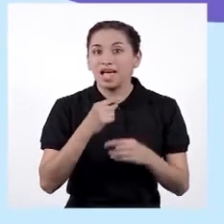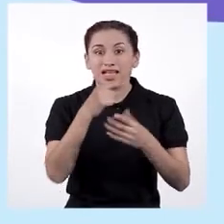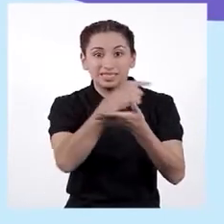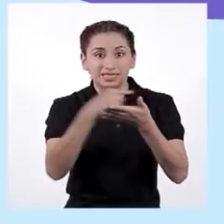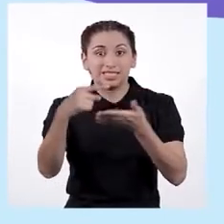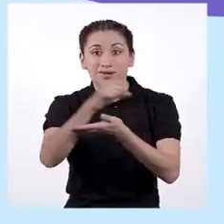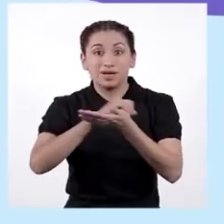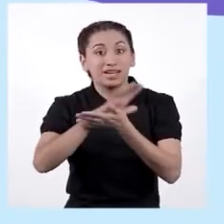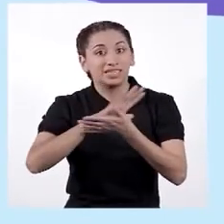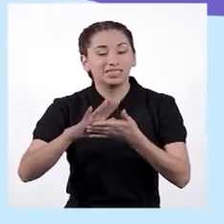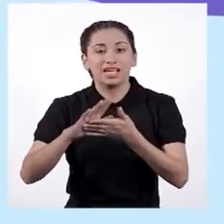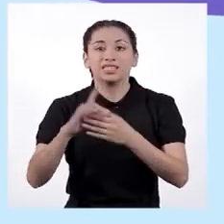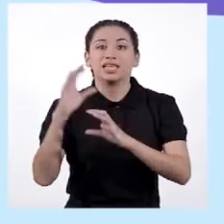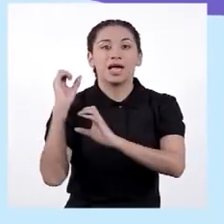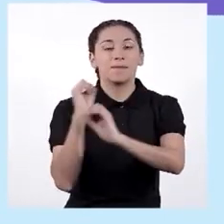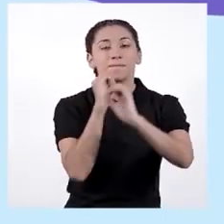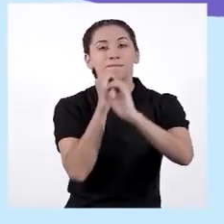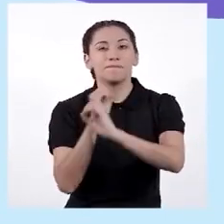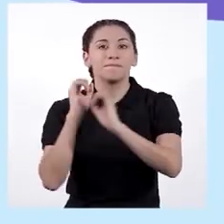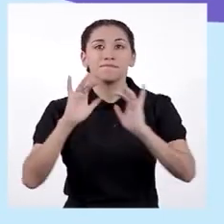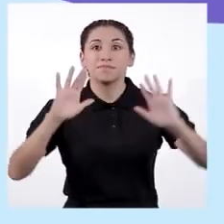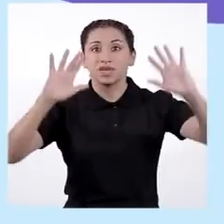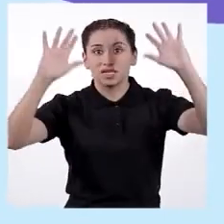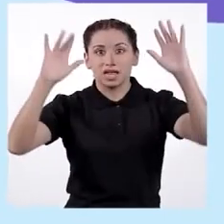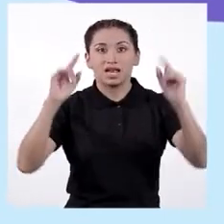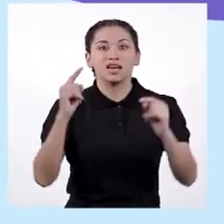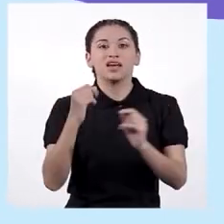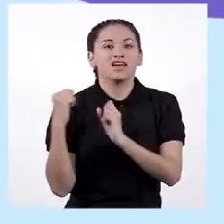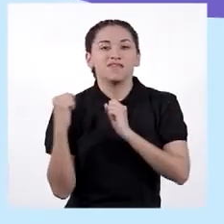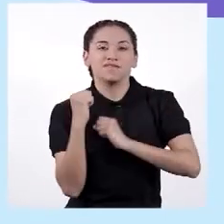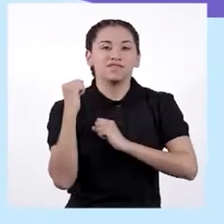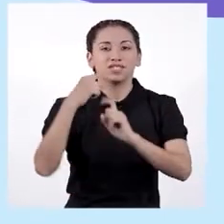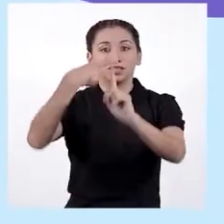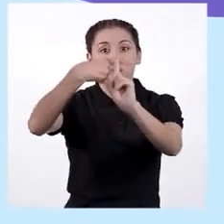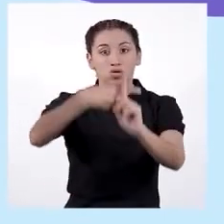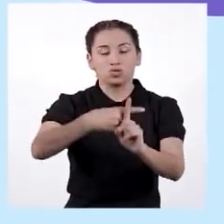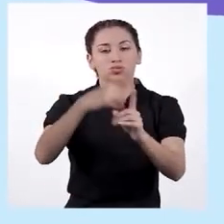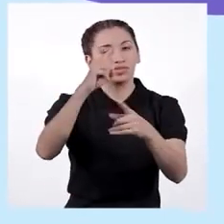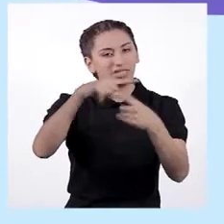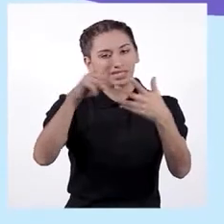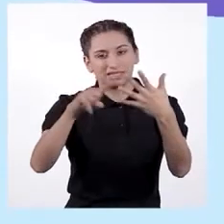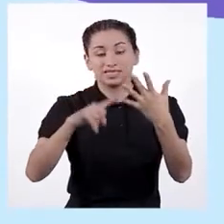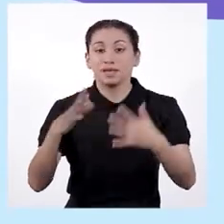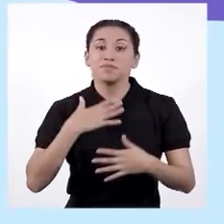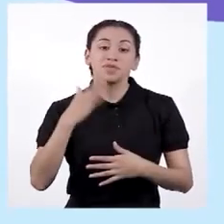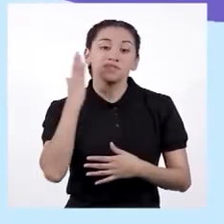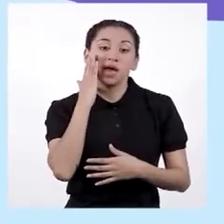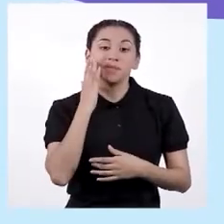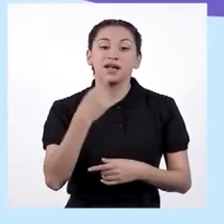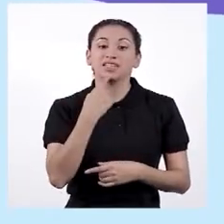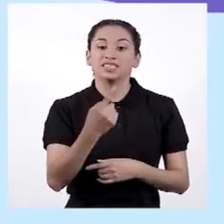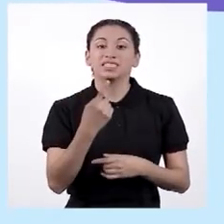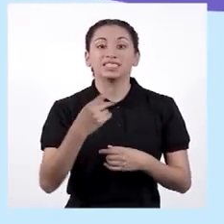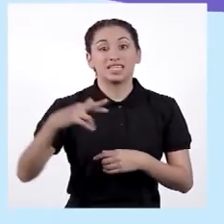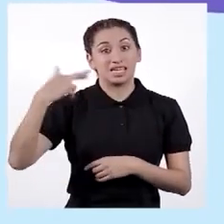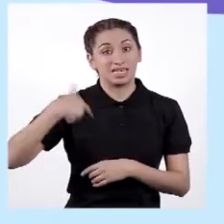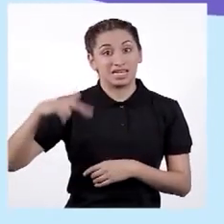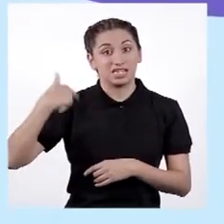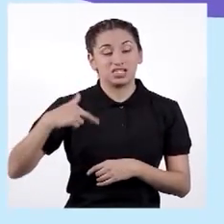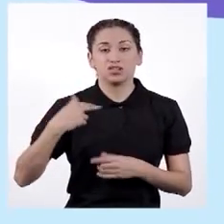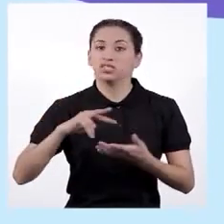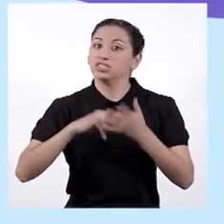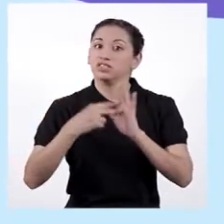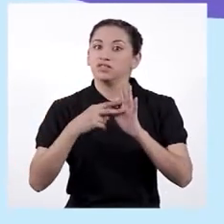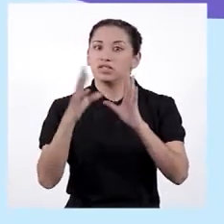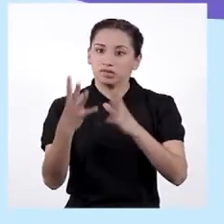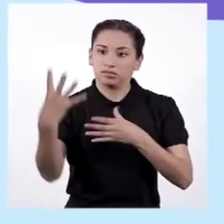Virgen del Carmen, al Señor de los Milagros, la Fiesta de la Cruz, etc. Mi mamá dice que la religiosidad